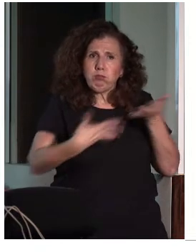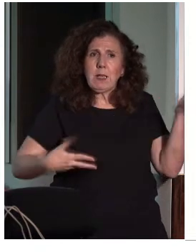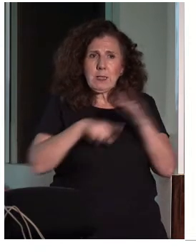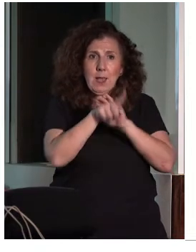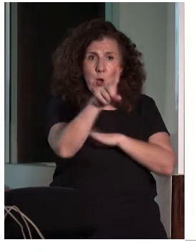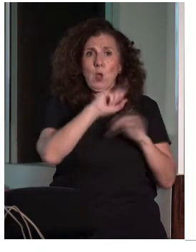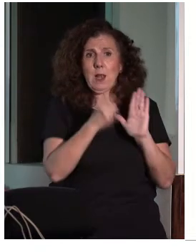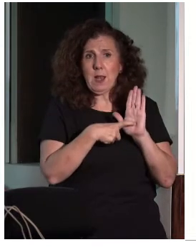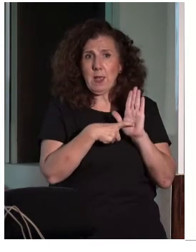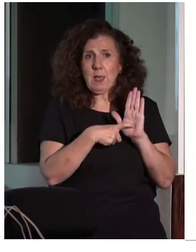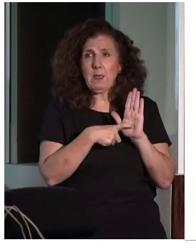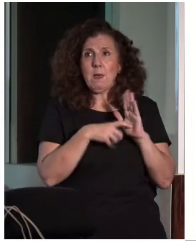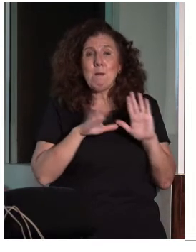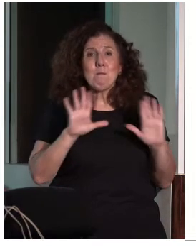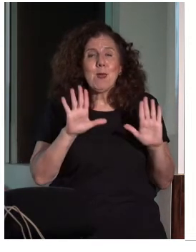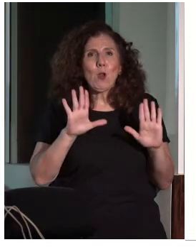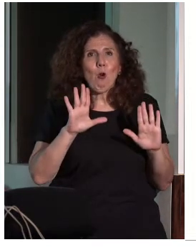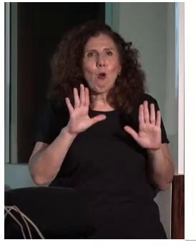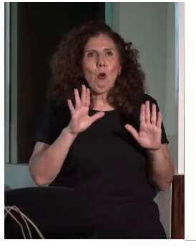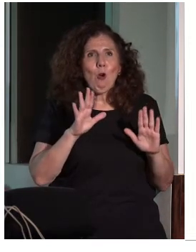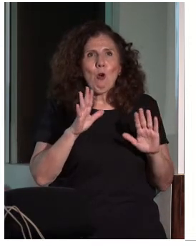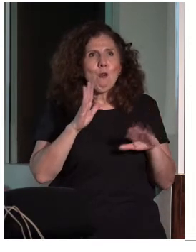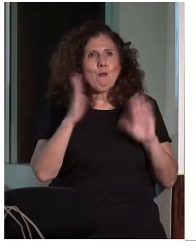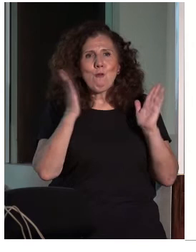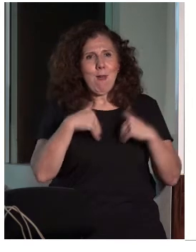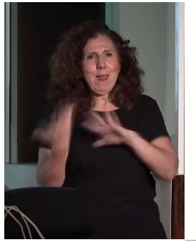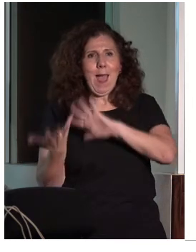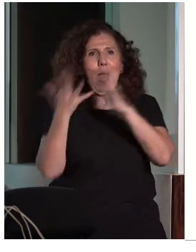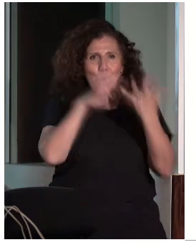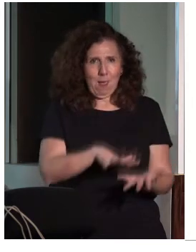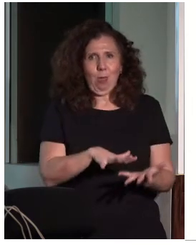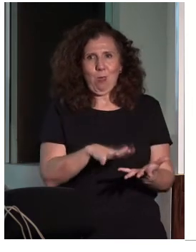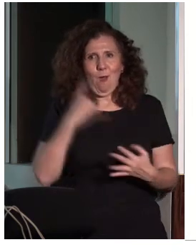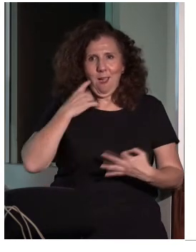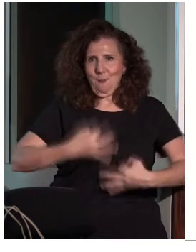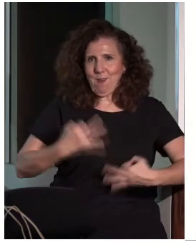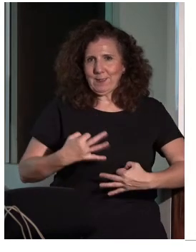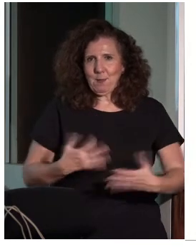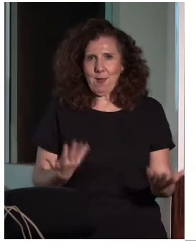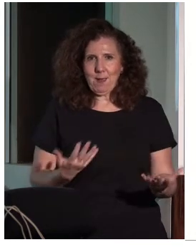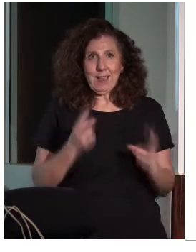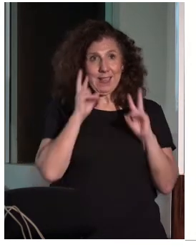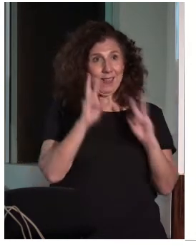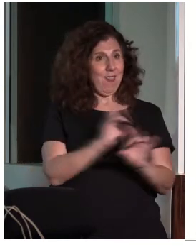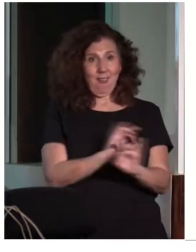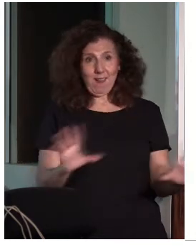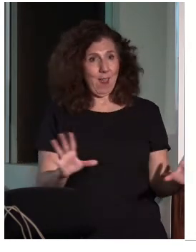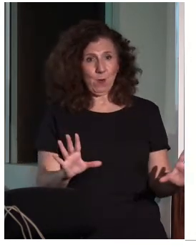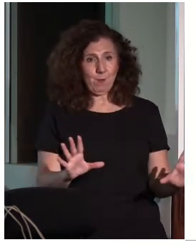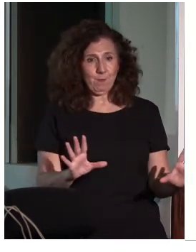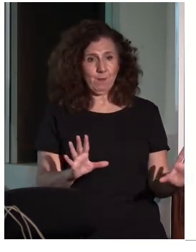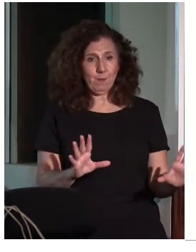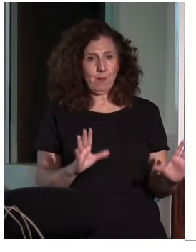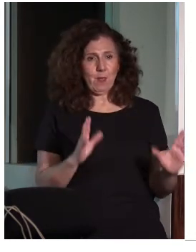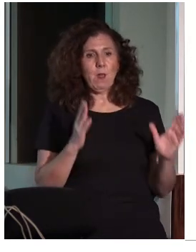pero, bueno, realmente no hay una aplicación efectiva todavía que se vea claramente. Lo cual, bueno, ese